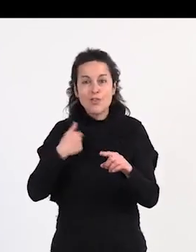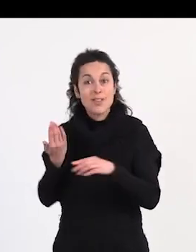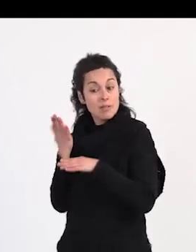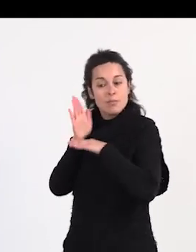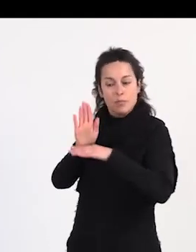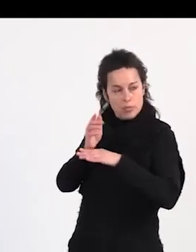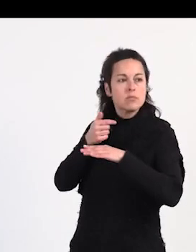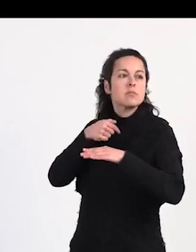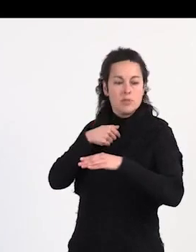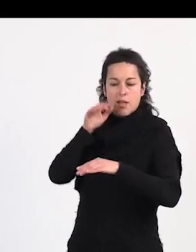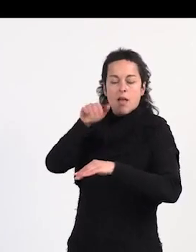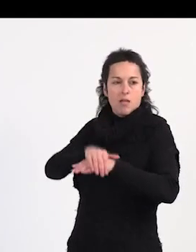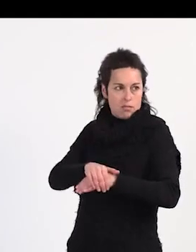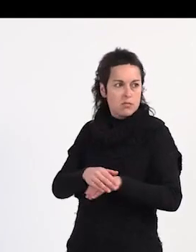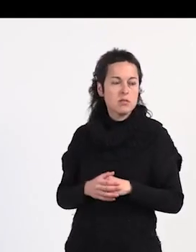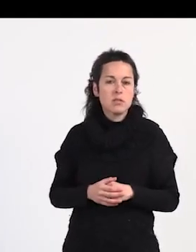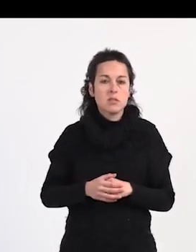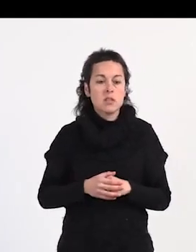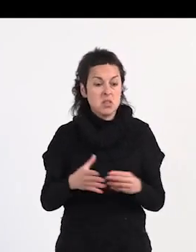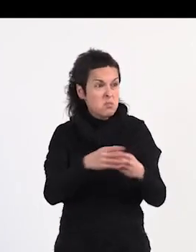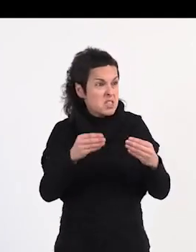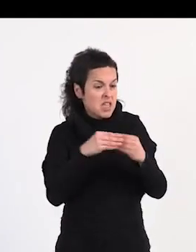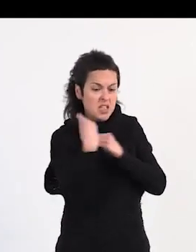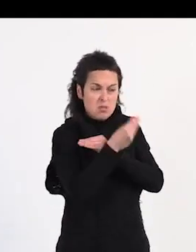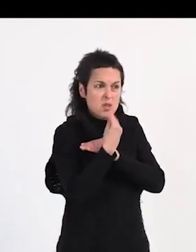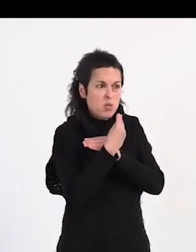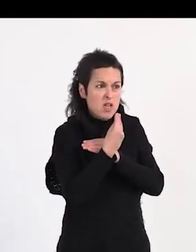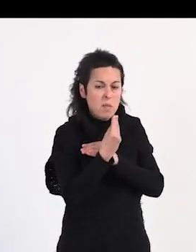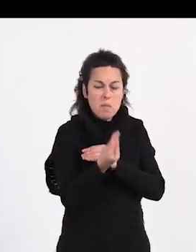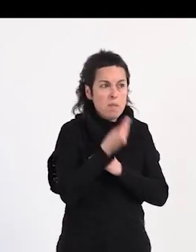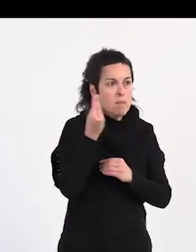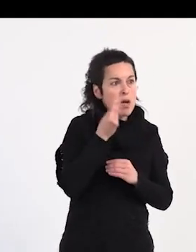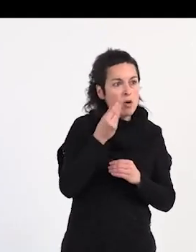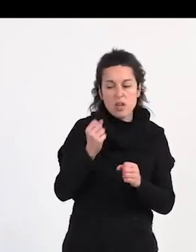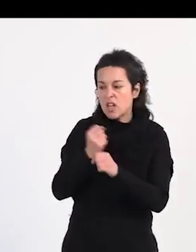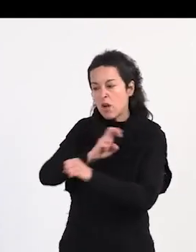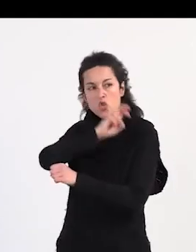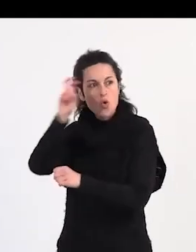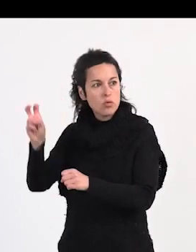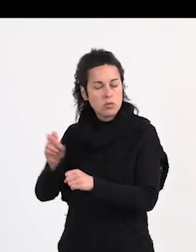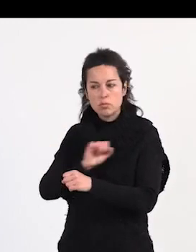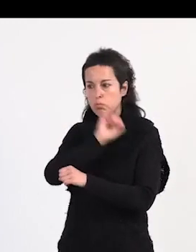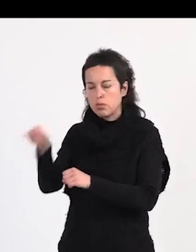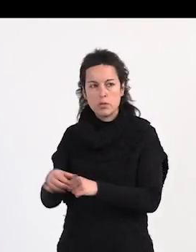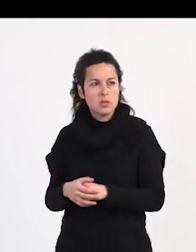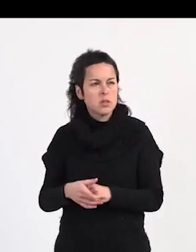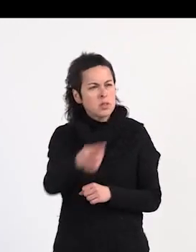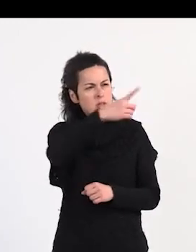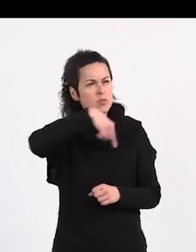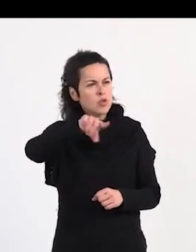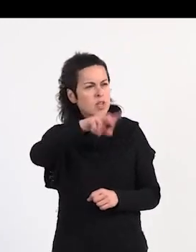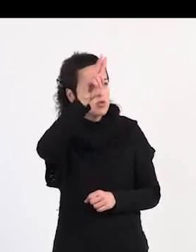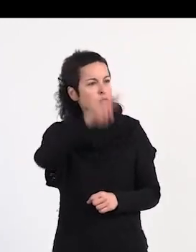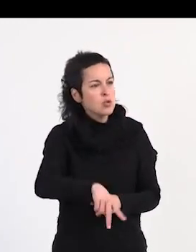ofrecemos. Mis clientes me tratan mucho mejor que los clientes de muchos otros trabajos. Sois vosotras